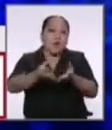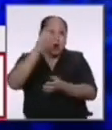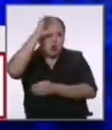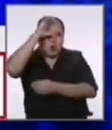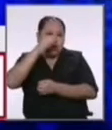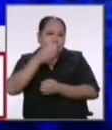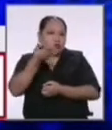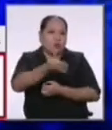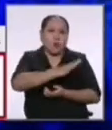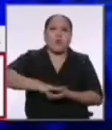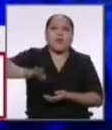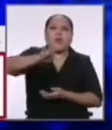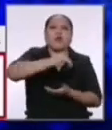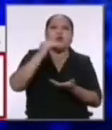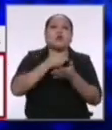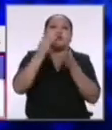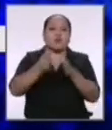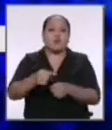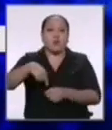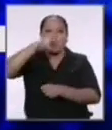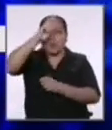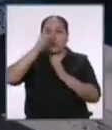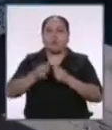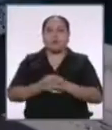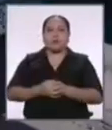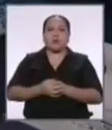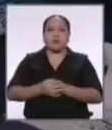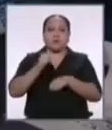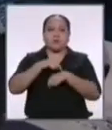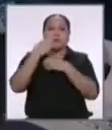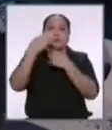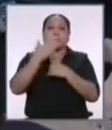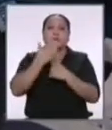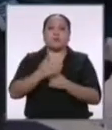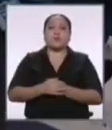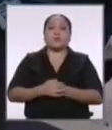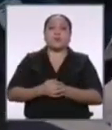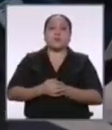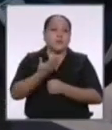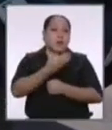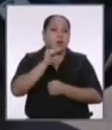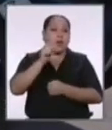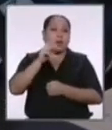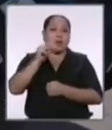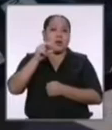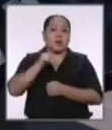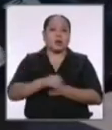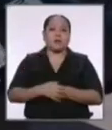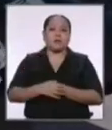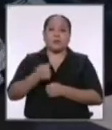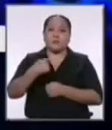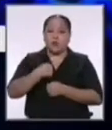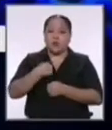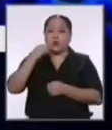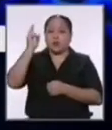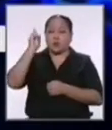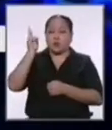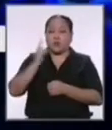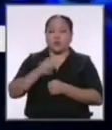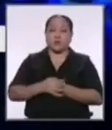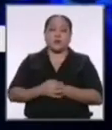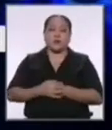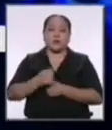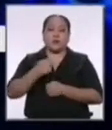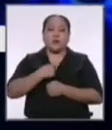conocimiento para todos los alumnos peruanos tiempo muchas gracias señor Arana yo soy educador y